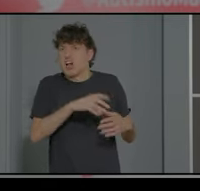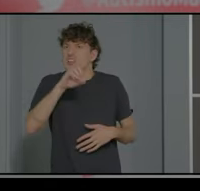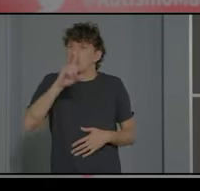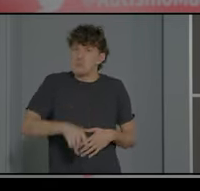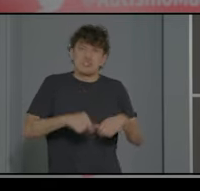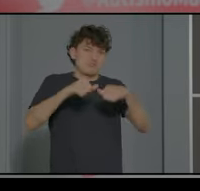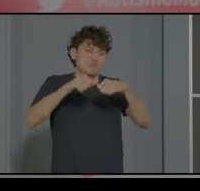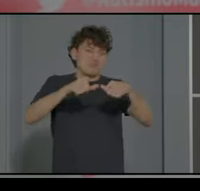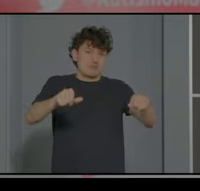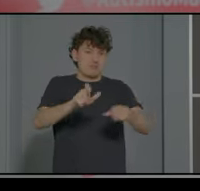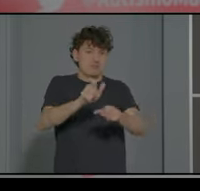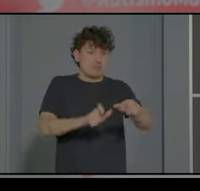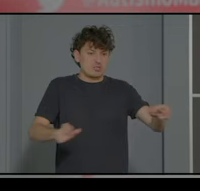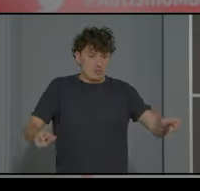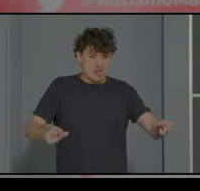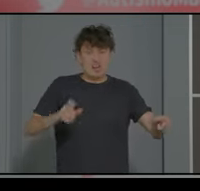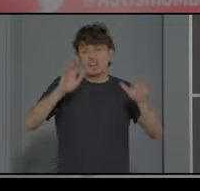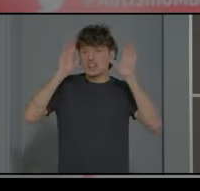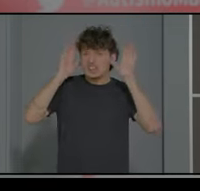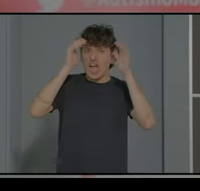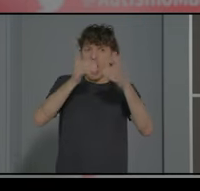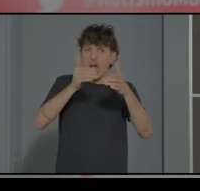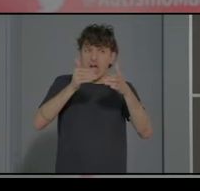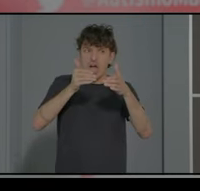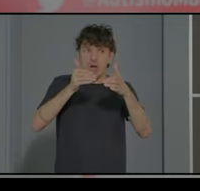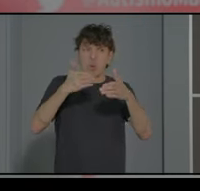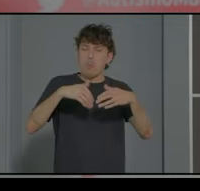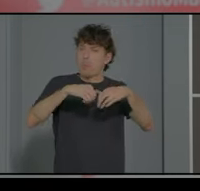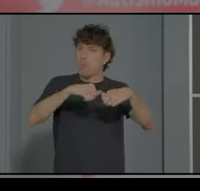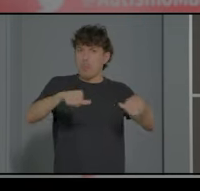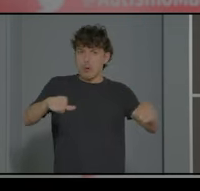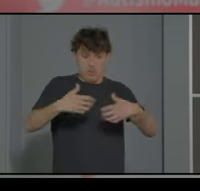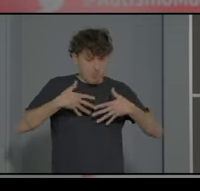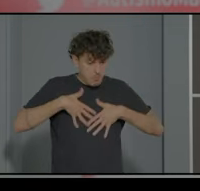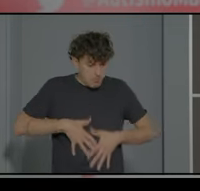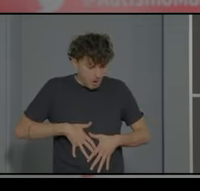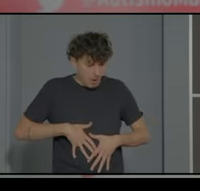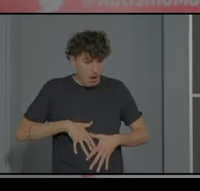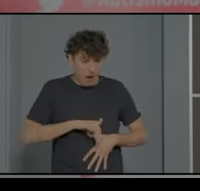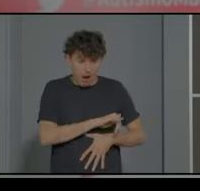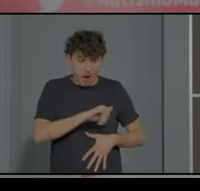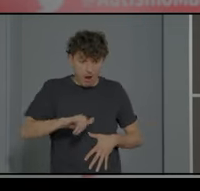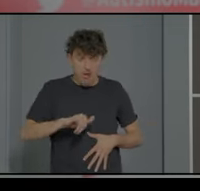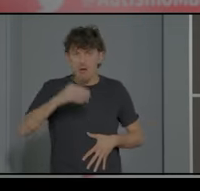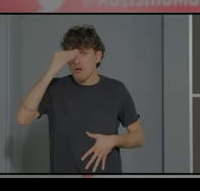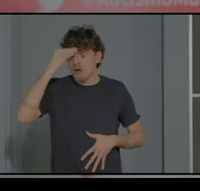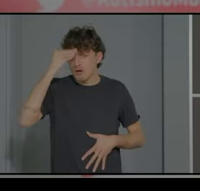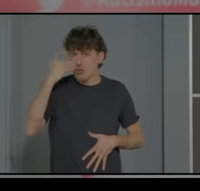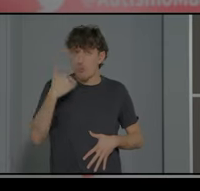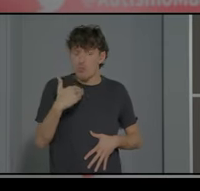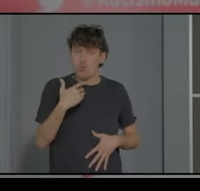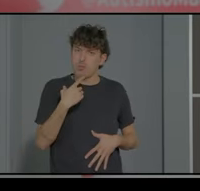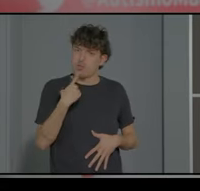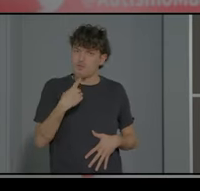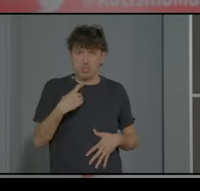sobre los TEA muy, muy, muy presente y que además, conceptualmente, todavía creo que es más difícil de atajar.